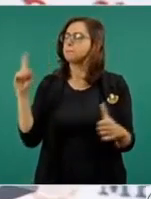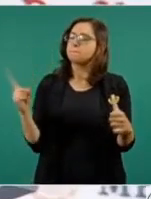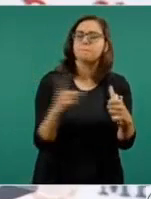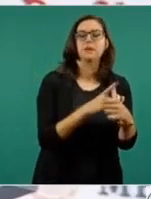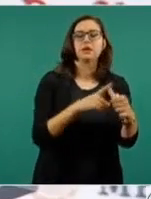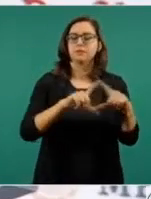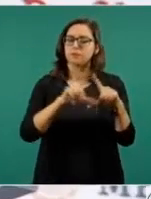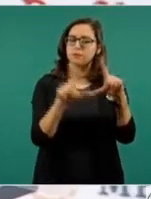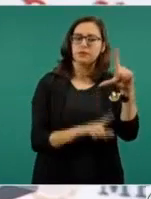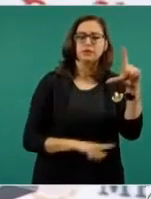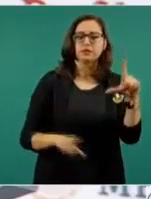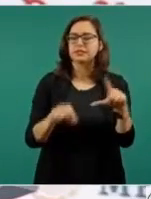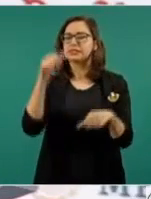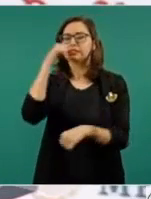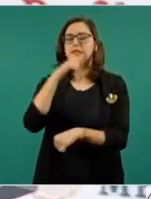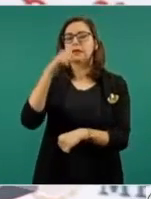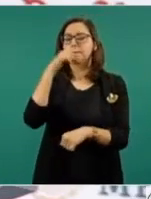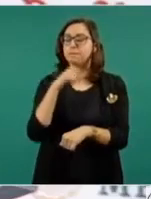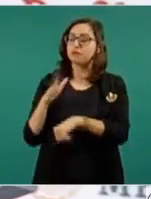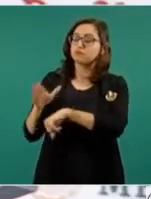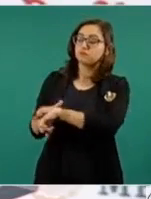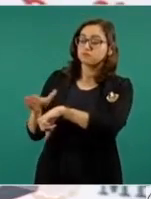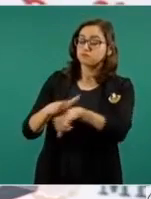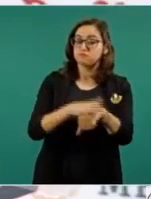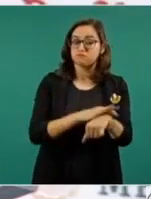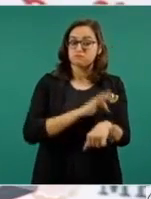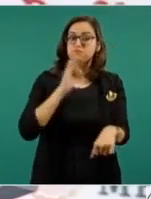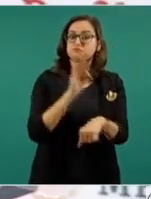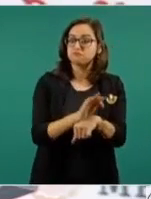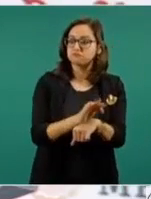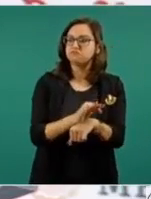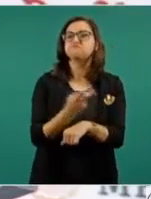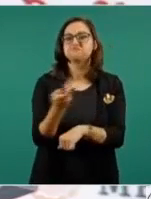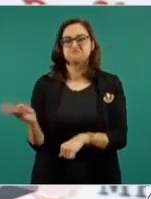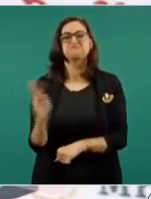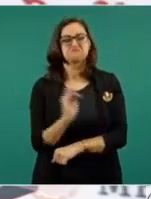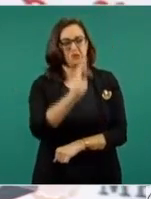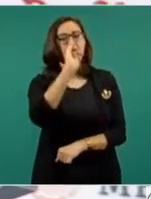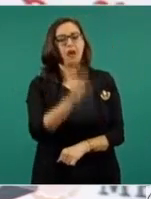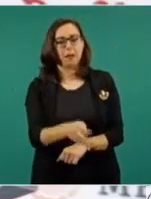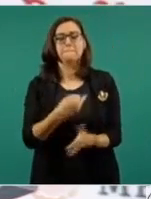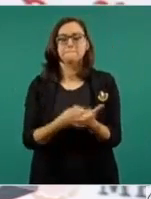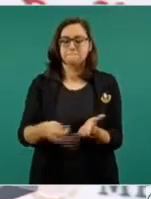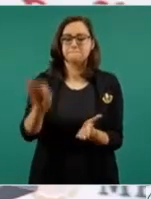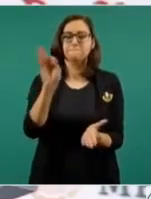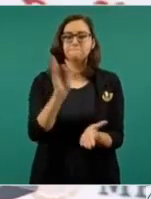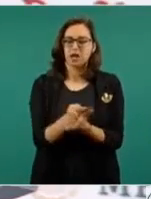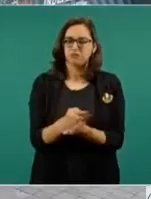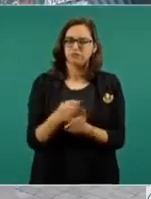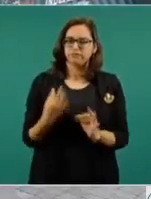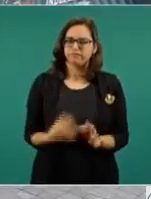respondieron a su llamado con valor, determinación y presteza.